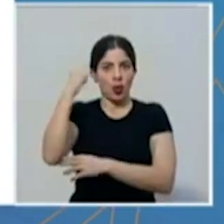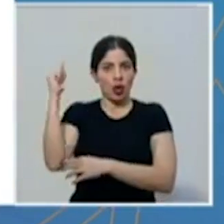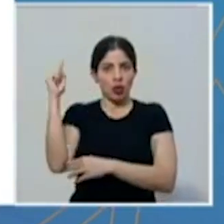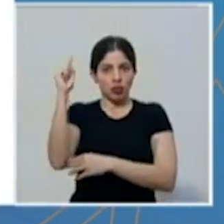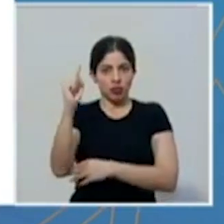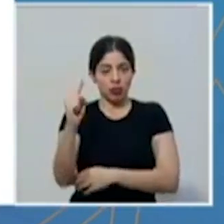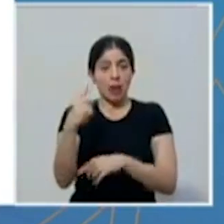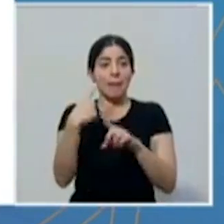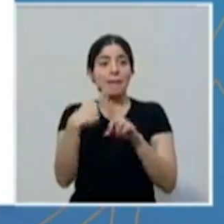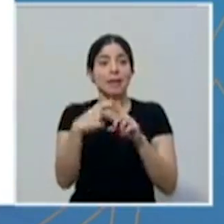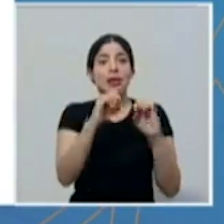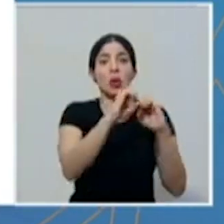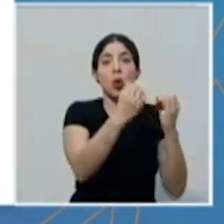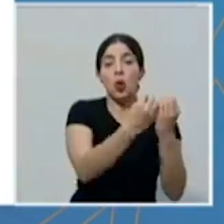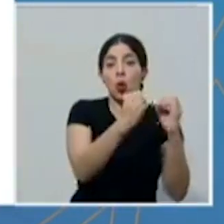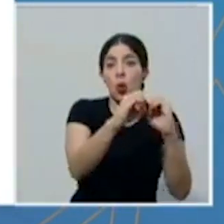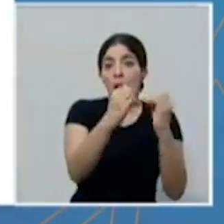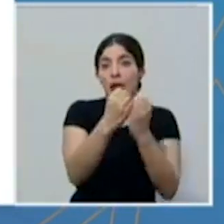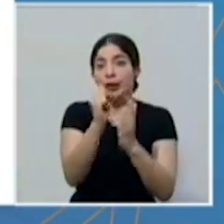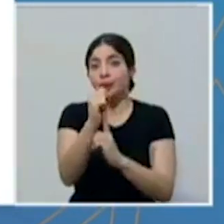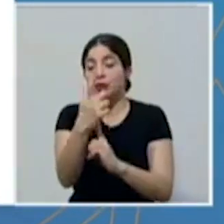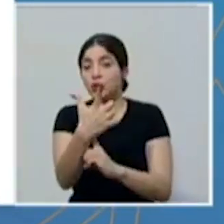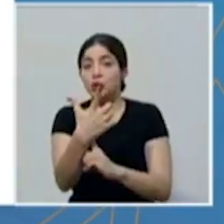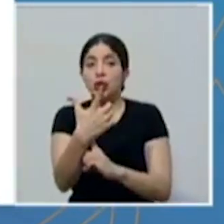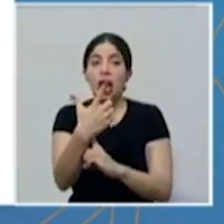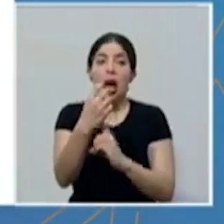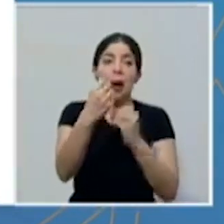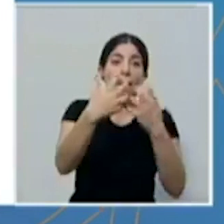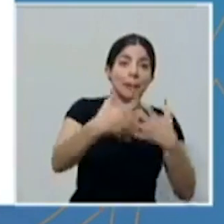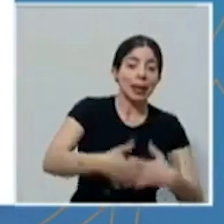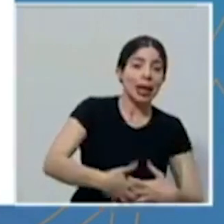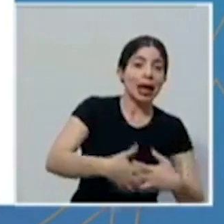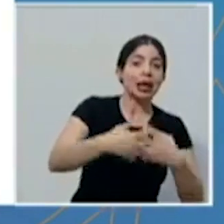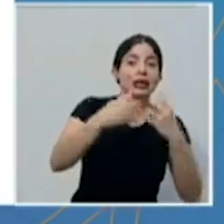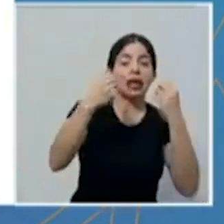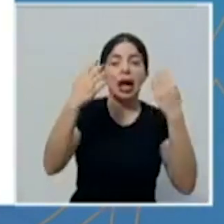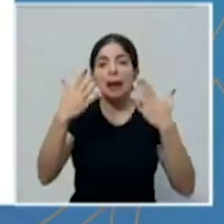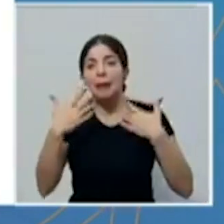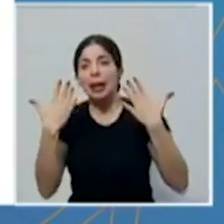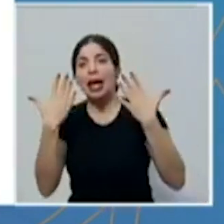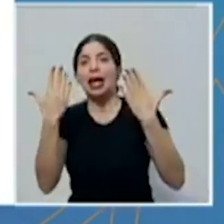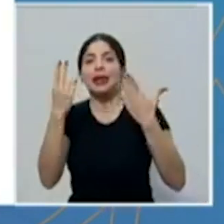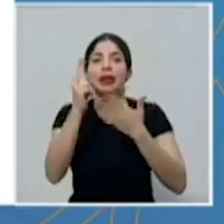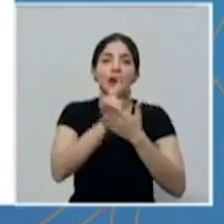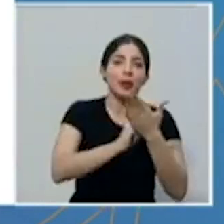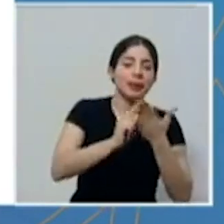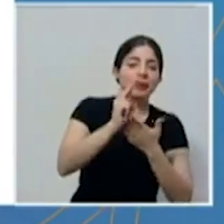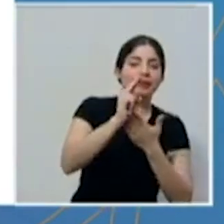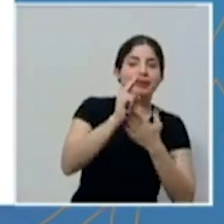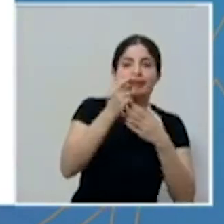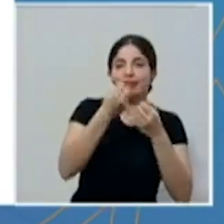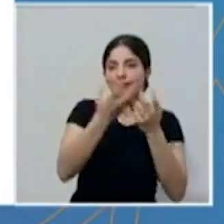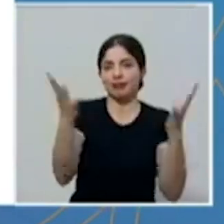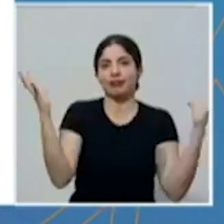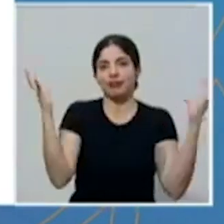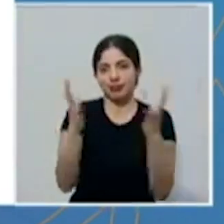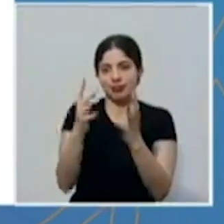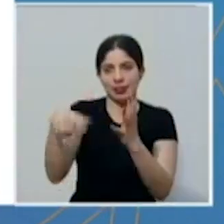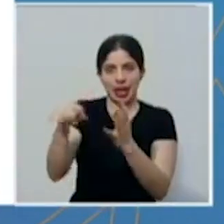y las organizaciones sociales, empresariales, ambientales, académicas, etc.